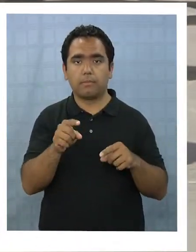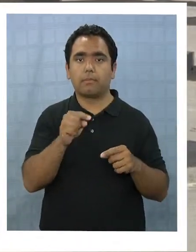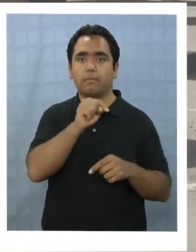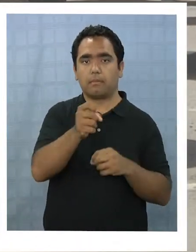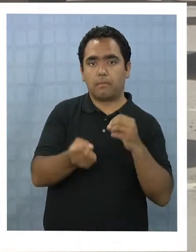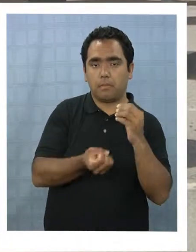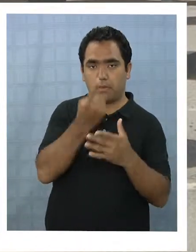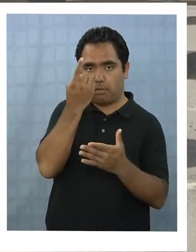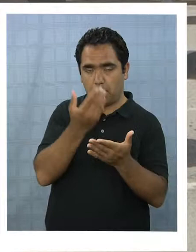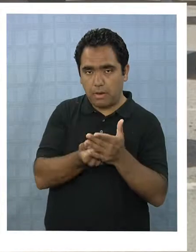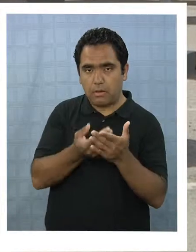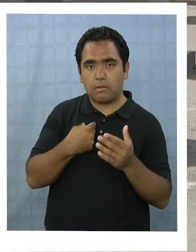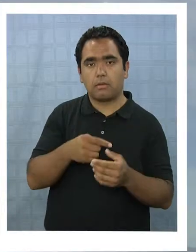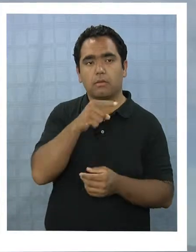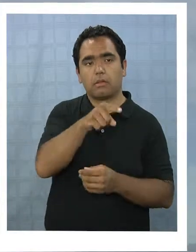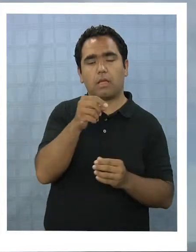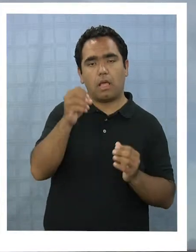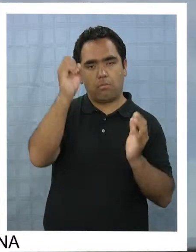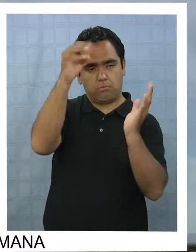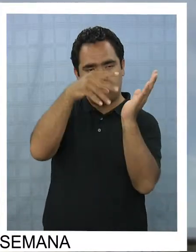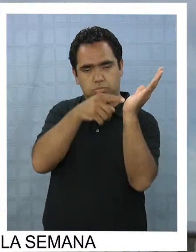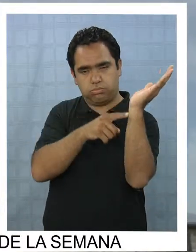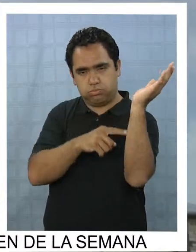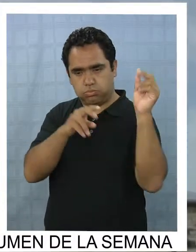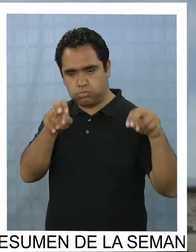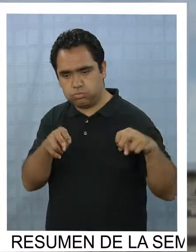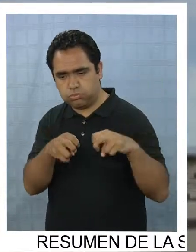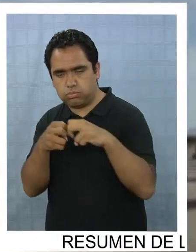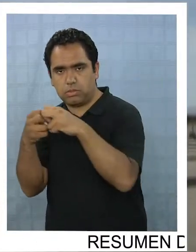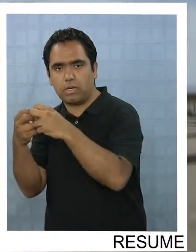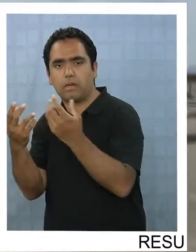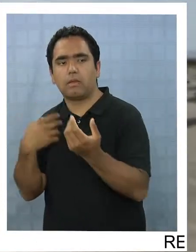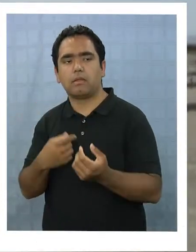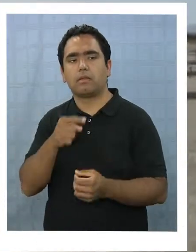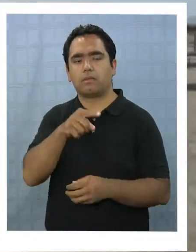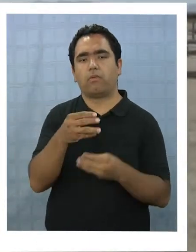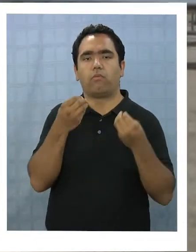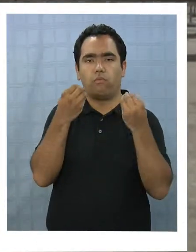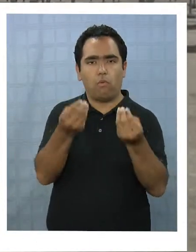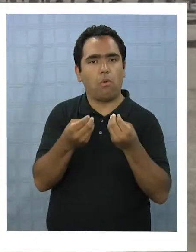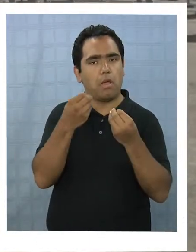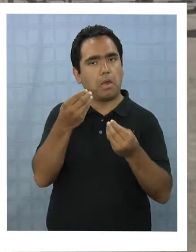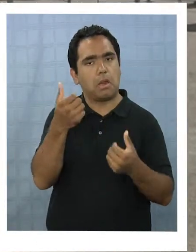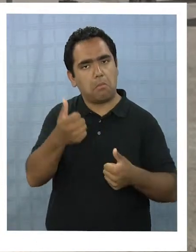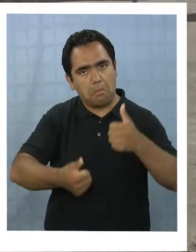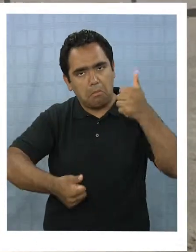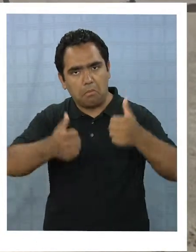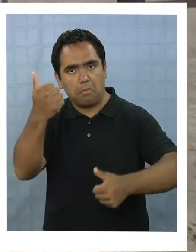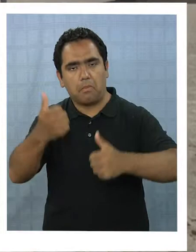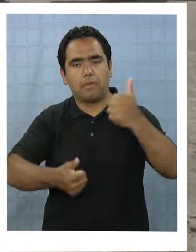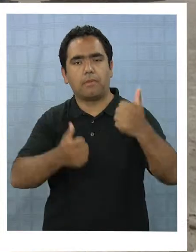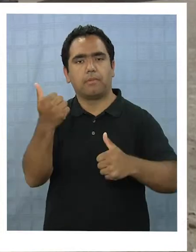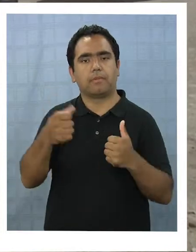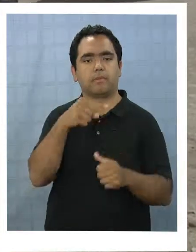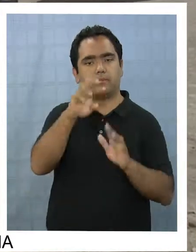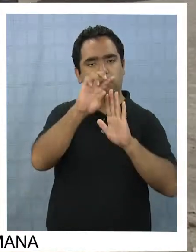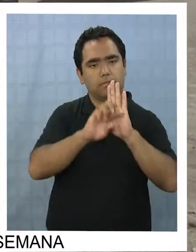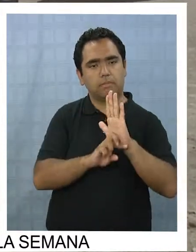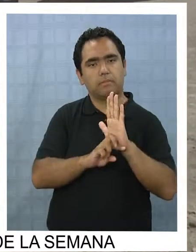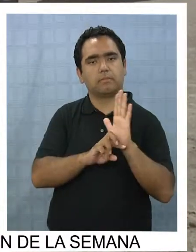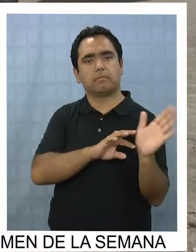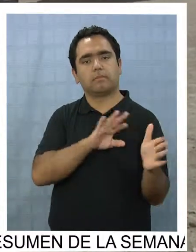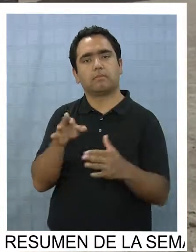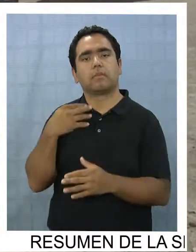tipo en inyectar energía al ZING, lo que viene a demostrar la idoneidad y competitividad de este tipo de proyectos.